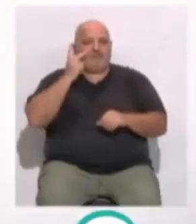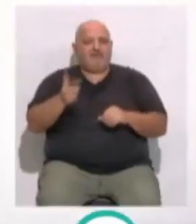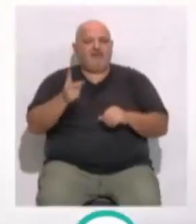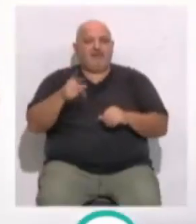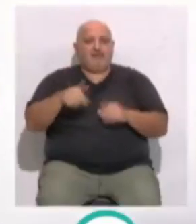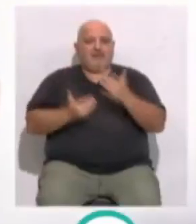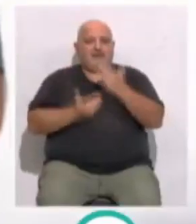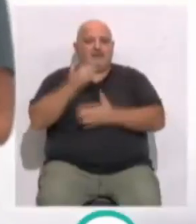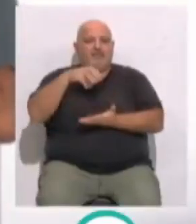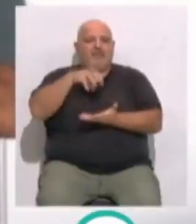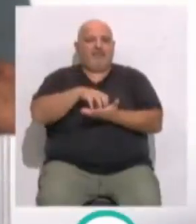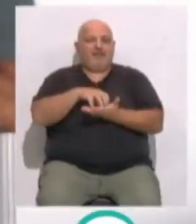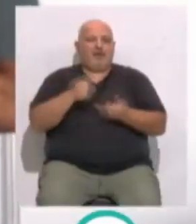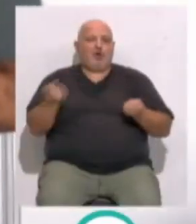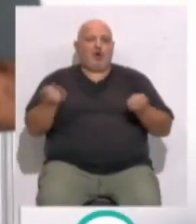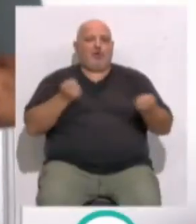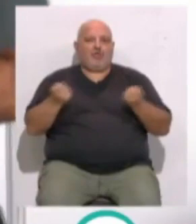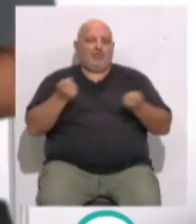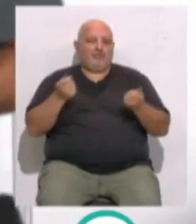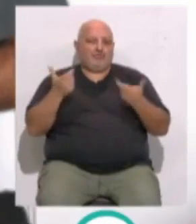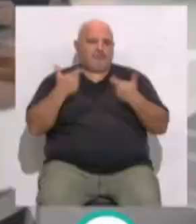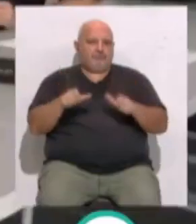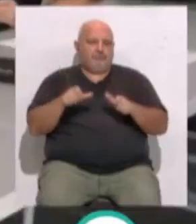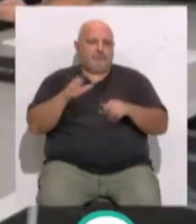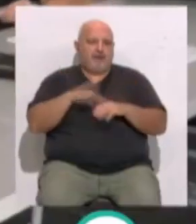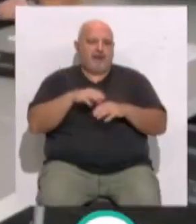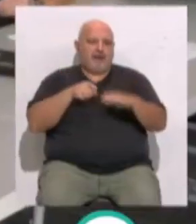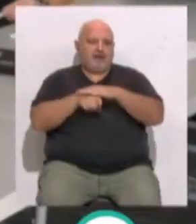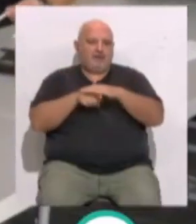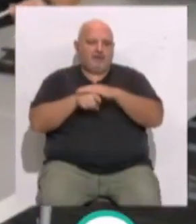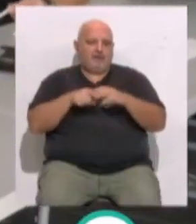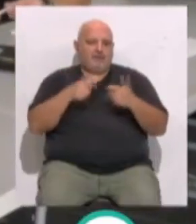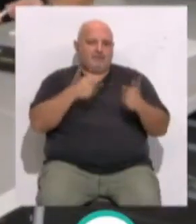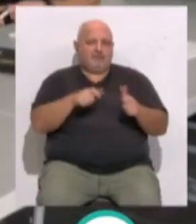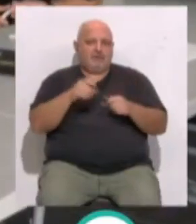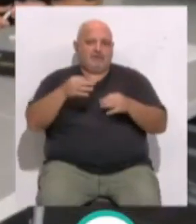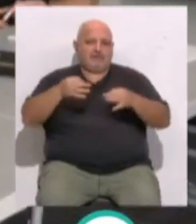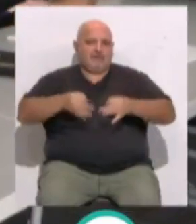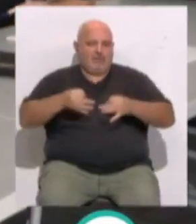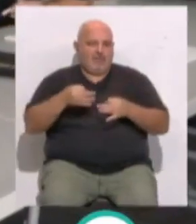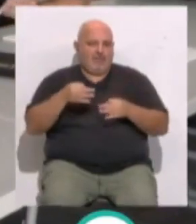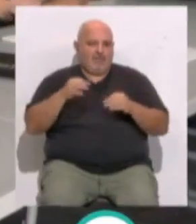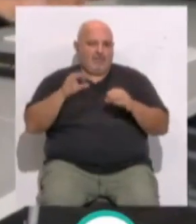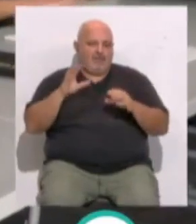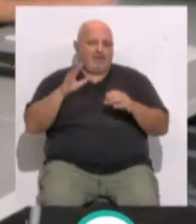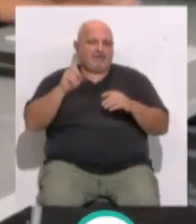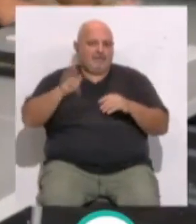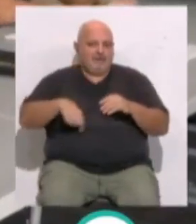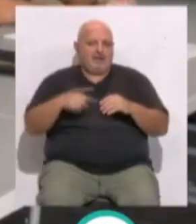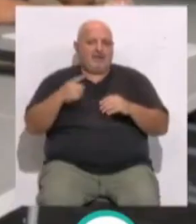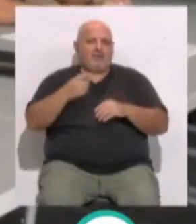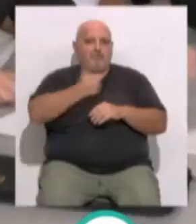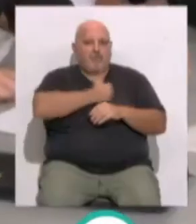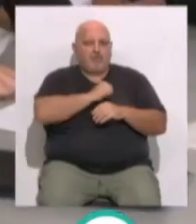esta mañana el centro de coordinación operativa... ...instalado para gestionar el dispositivo de seguridad del evento deportivo... ...además de los